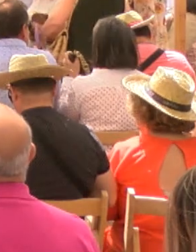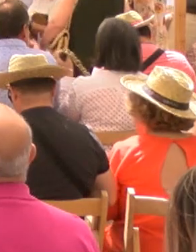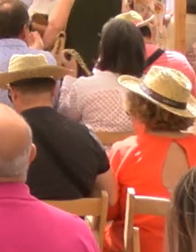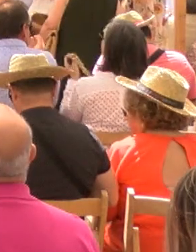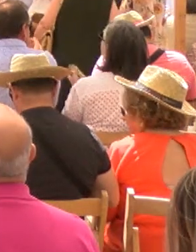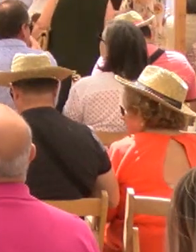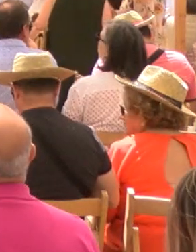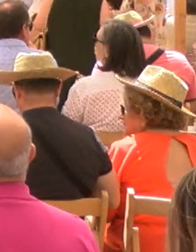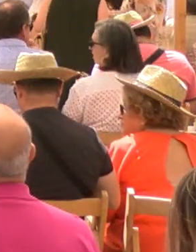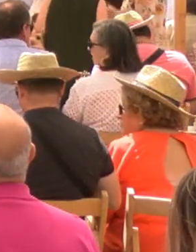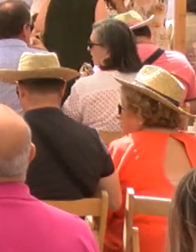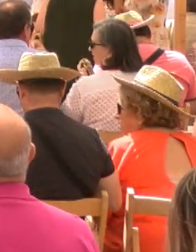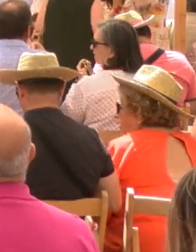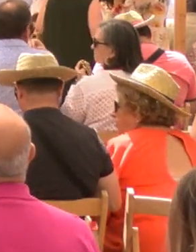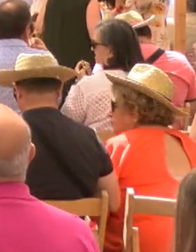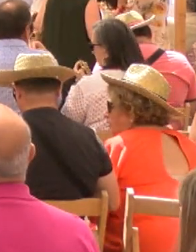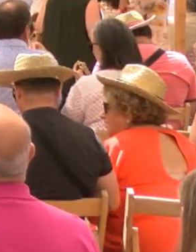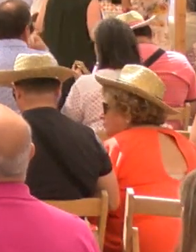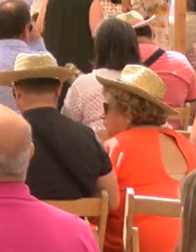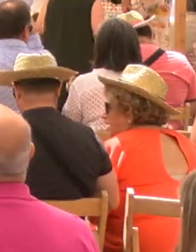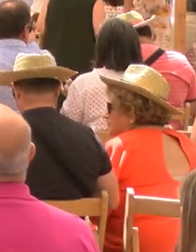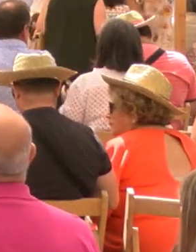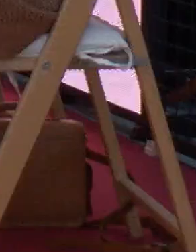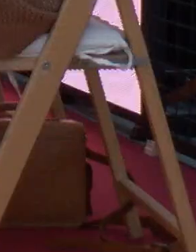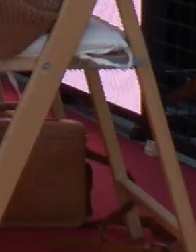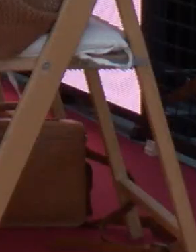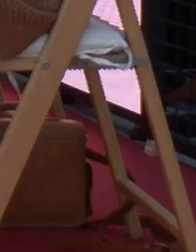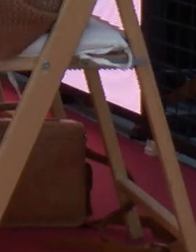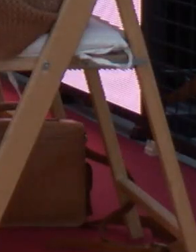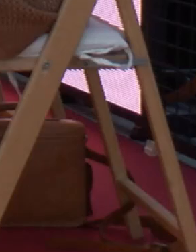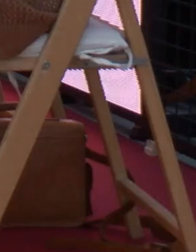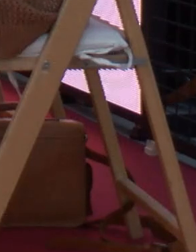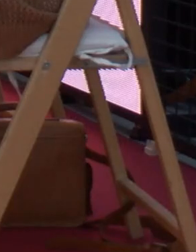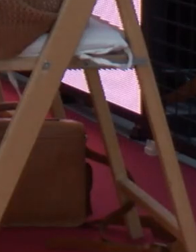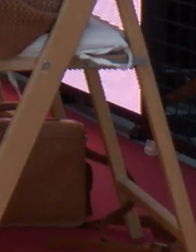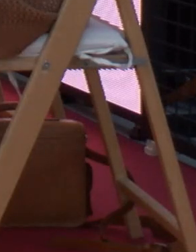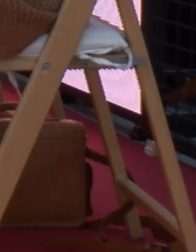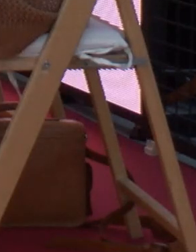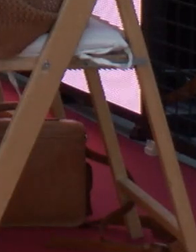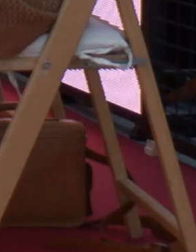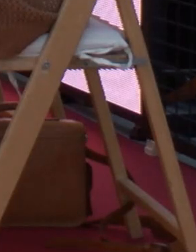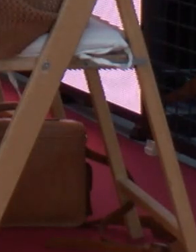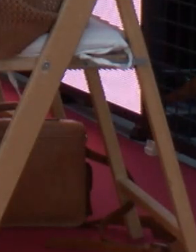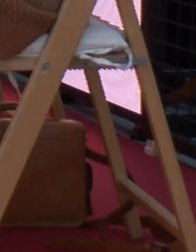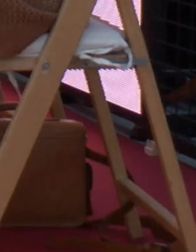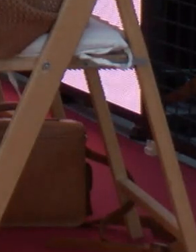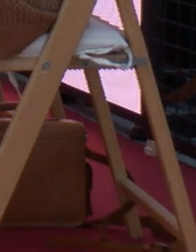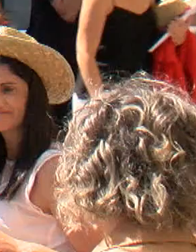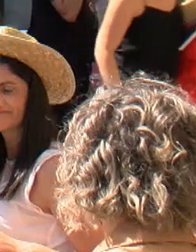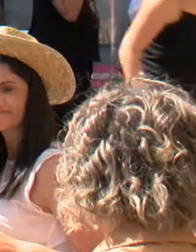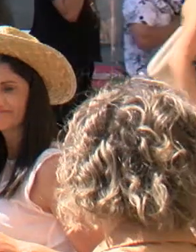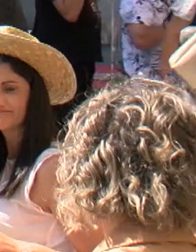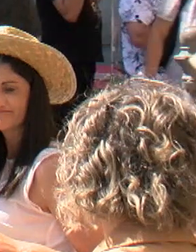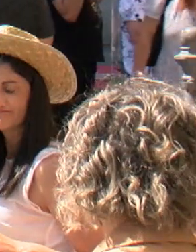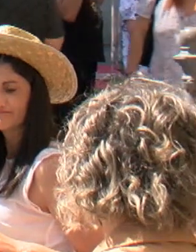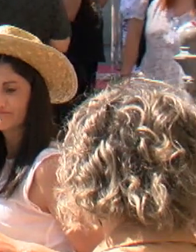Na Alameda de Pontevedra, cun acto público completo de 400 asistentes, PSOE e Venegas celebraron os seus sete anos a